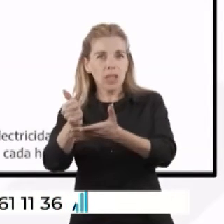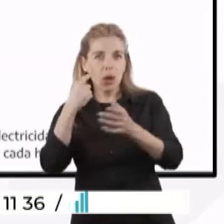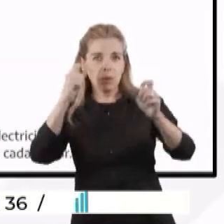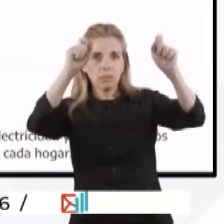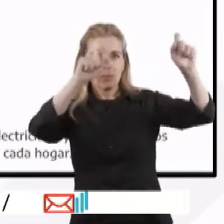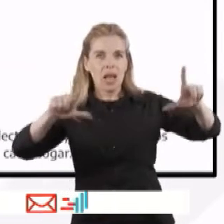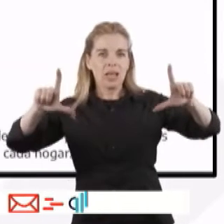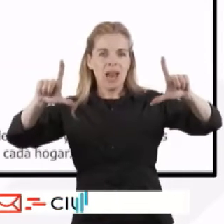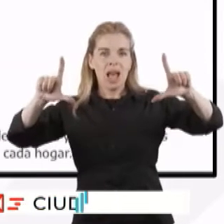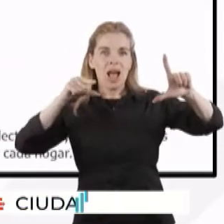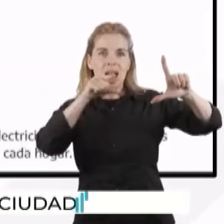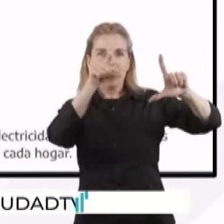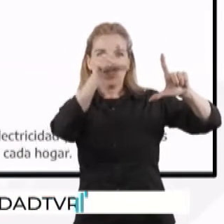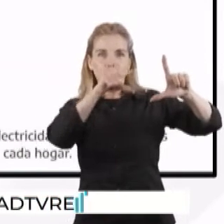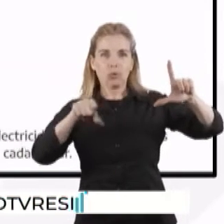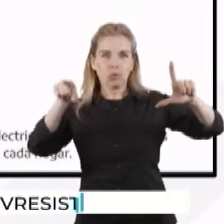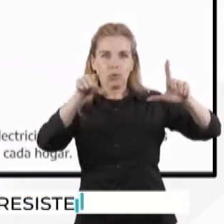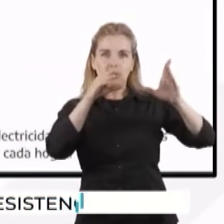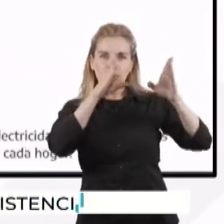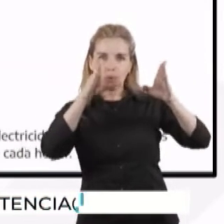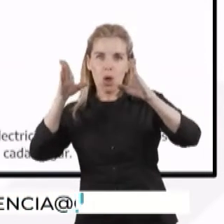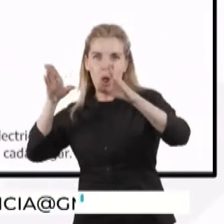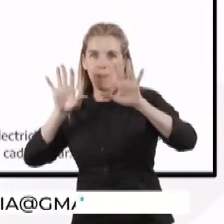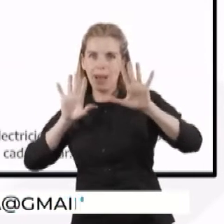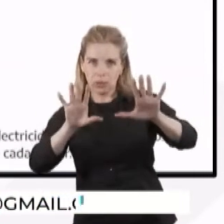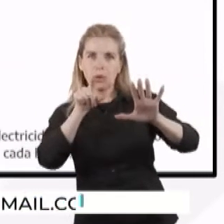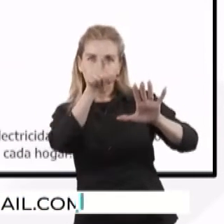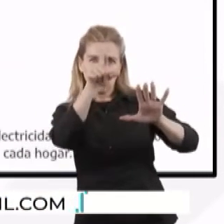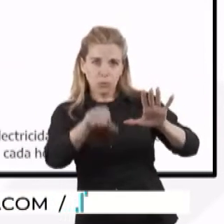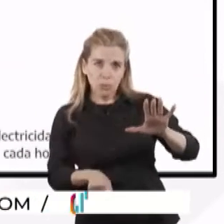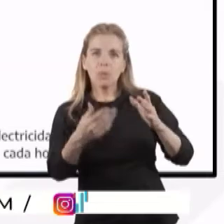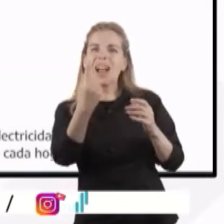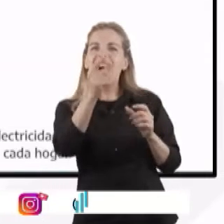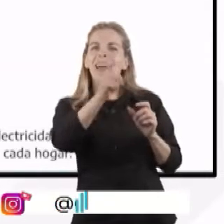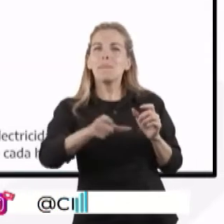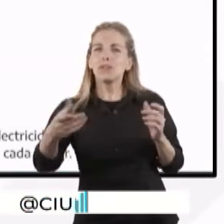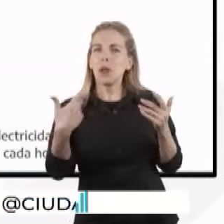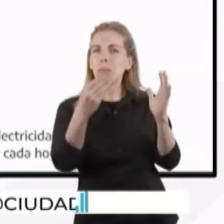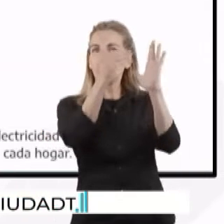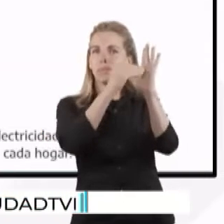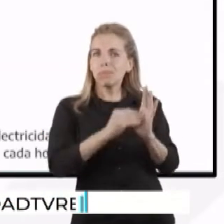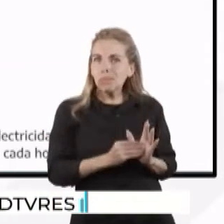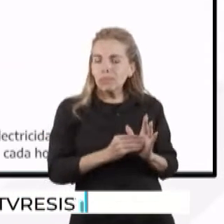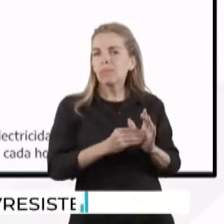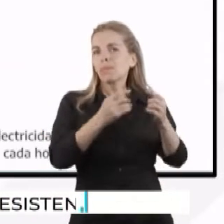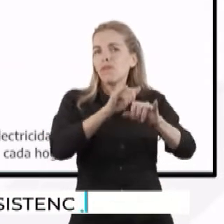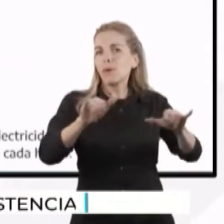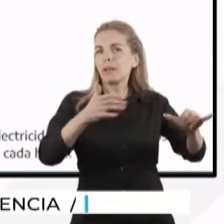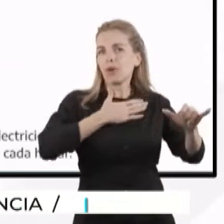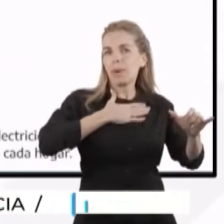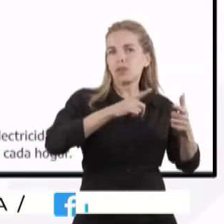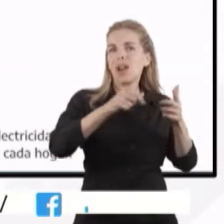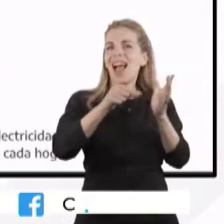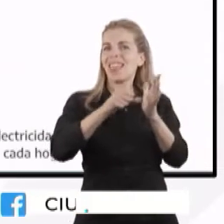y estos son los distintos pasos que va a tener la oportunidad de completar cada persona que lo requiera, los datos personales, el